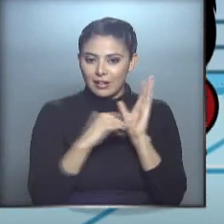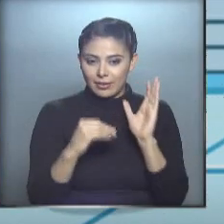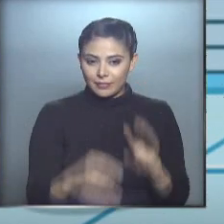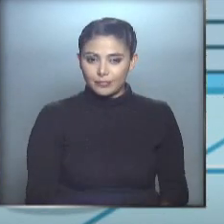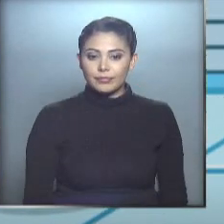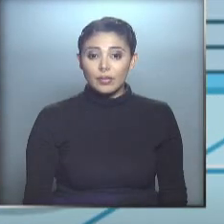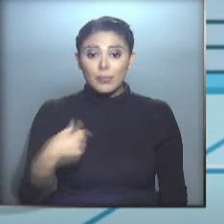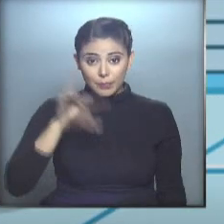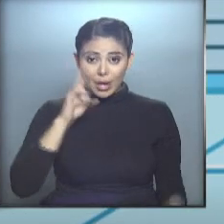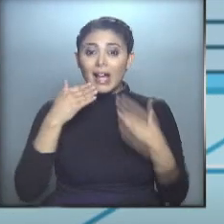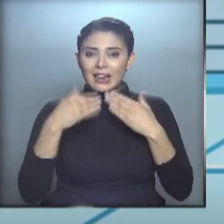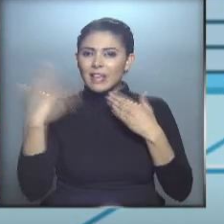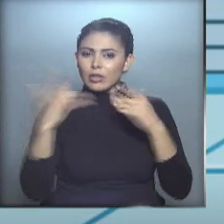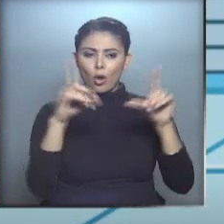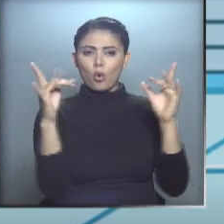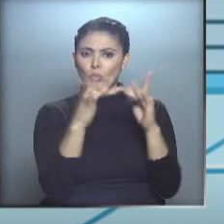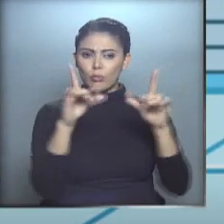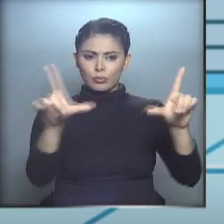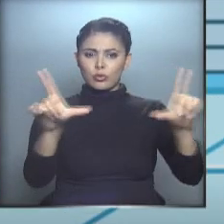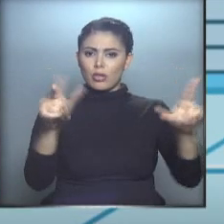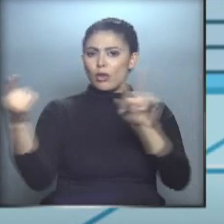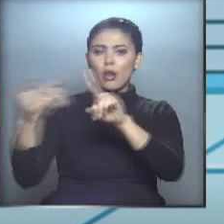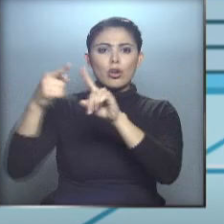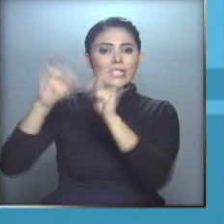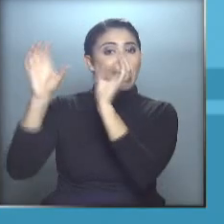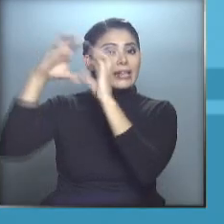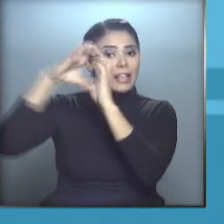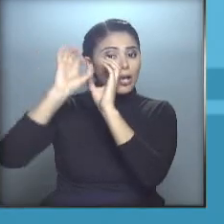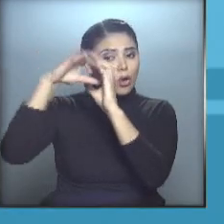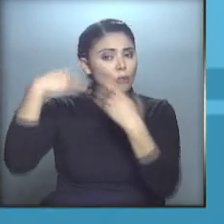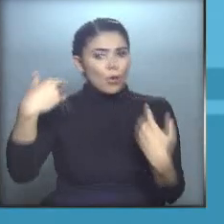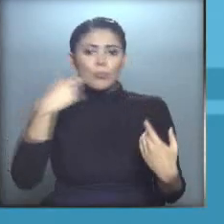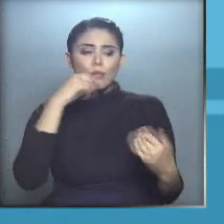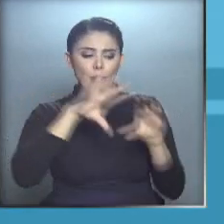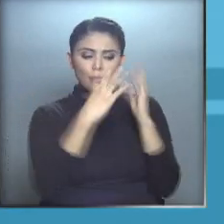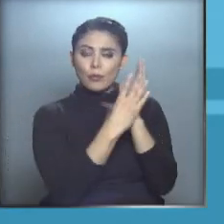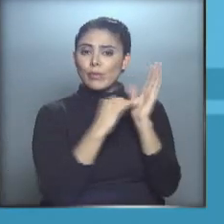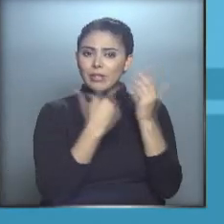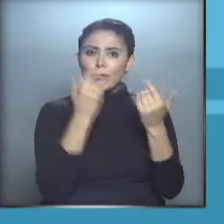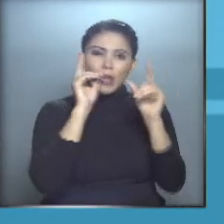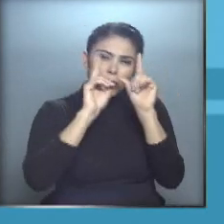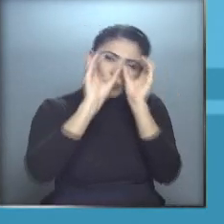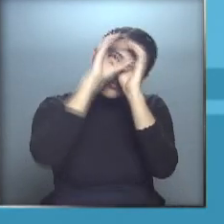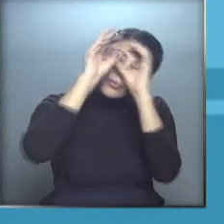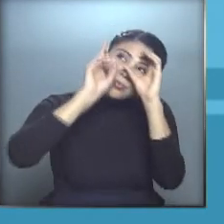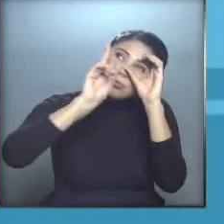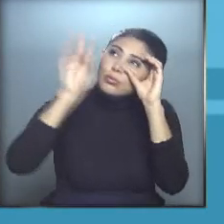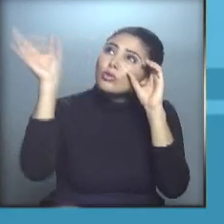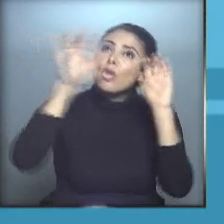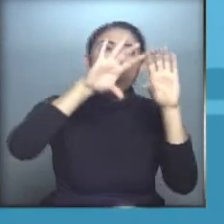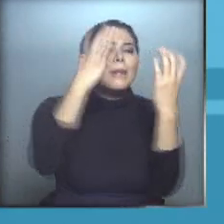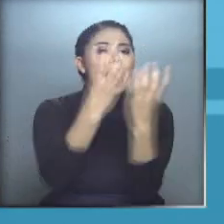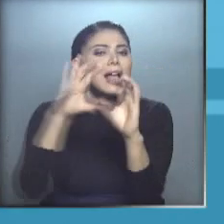Y desde estos monitores conectados al telescopio, niños, desde la Tierra podemos observar todos los